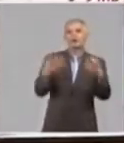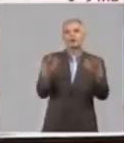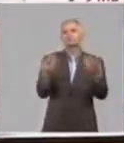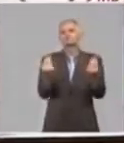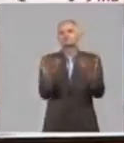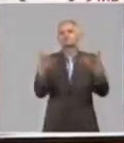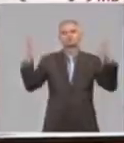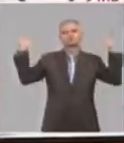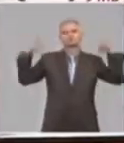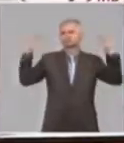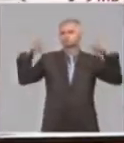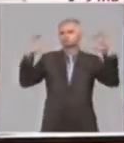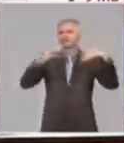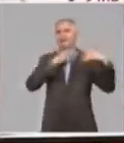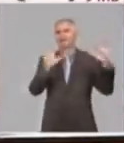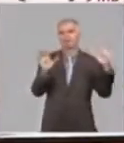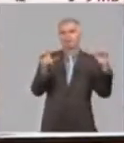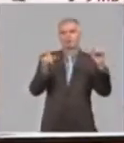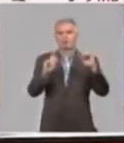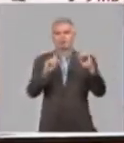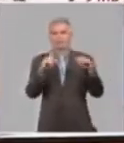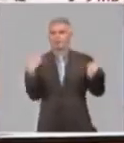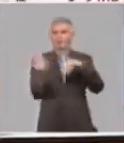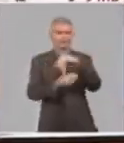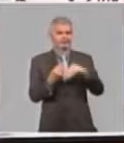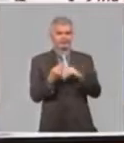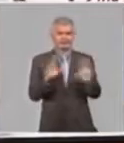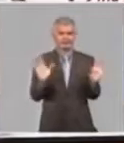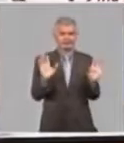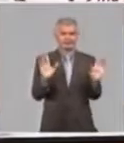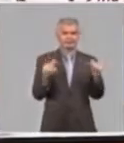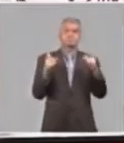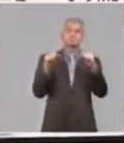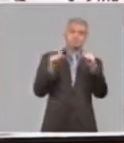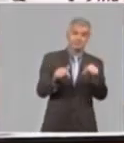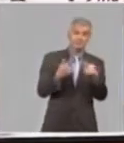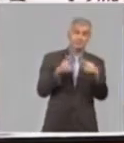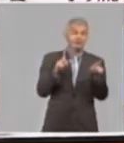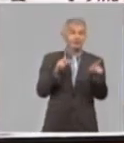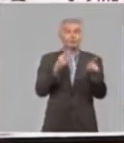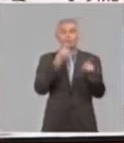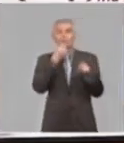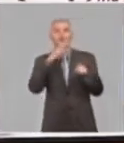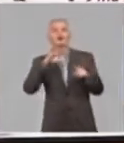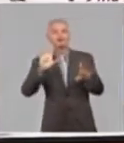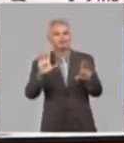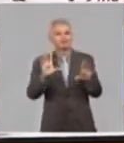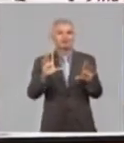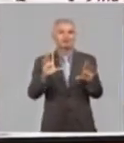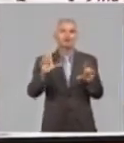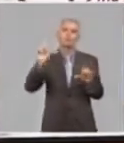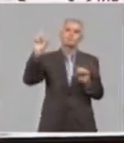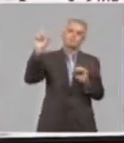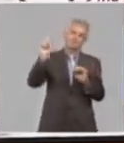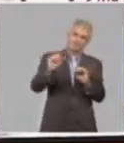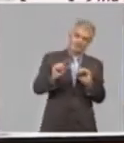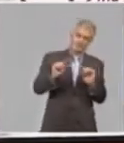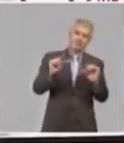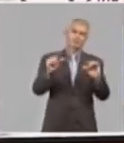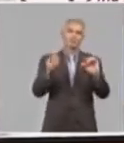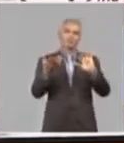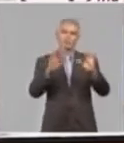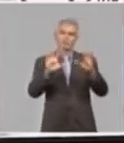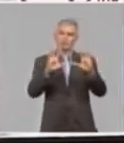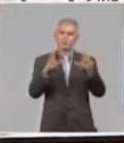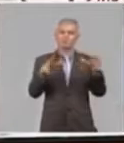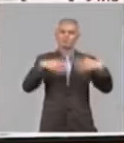haya, revertir la situación en el corto plazo, pero por lo menos se avizora que puede minimizarse la problemática que